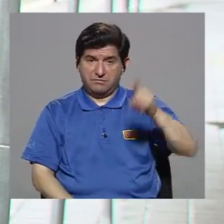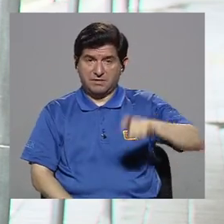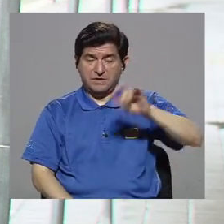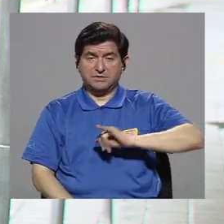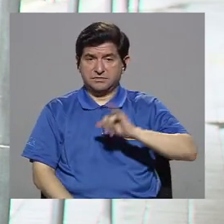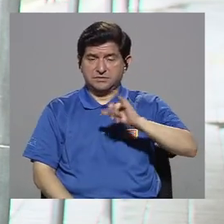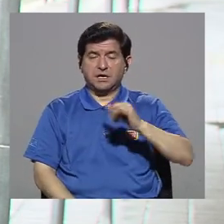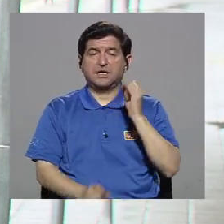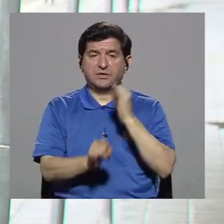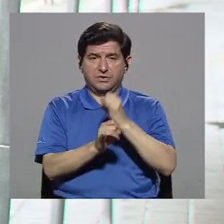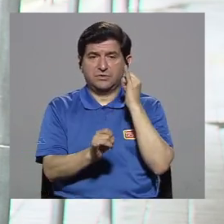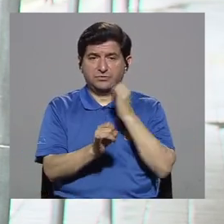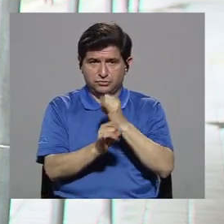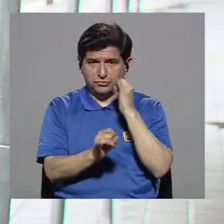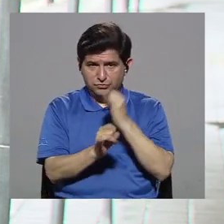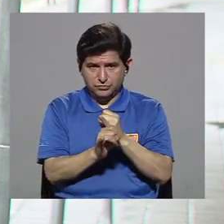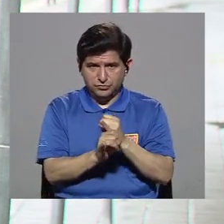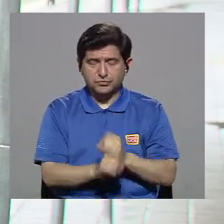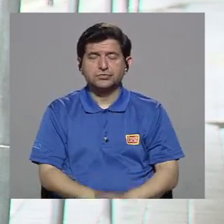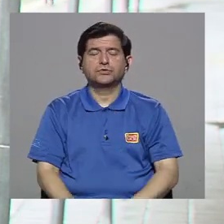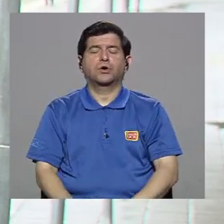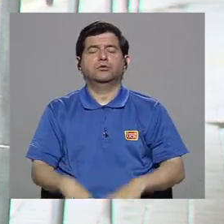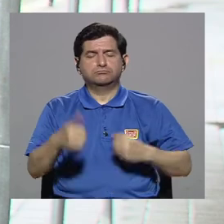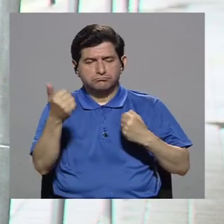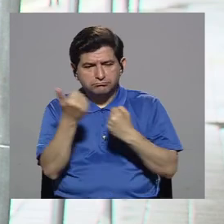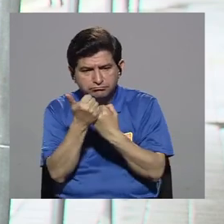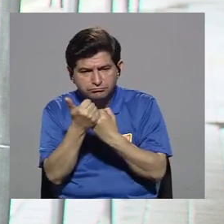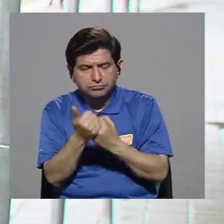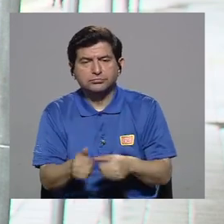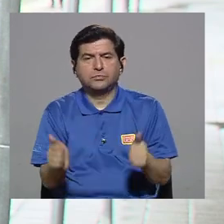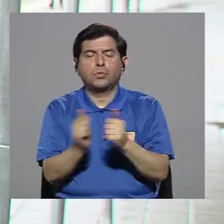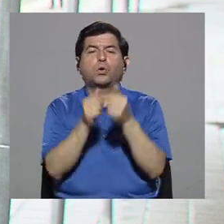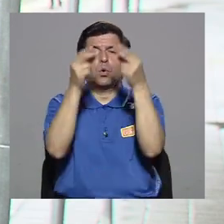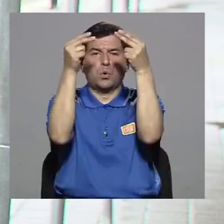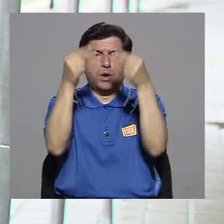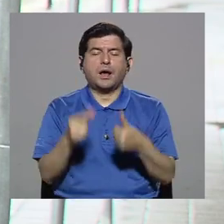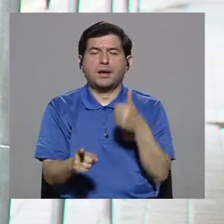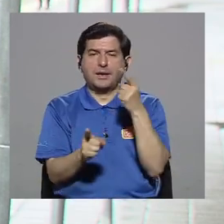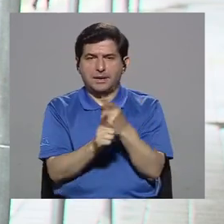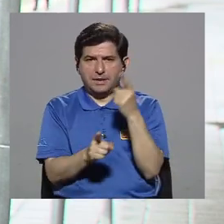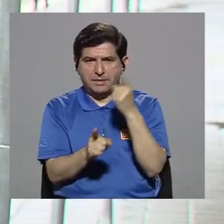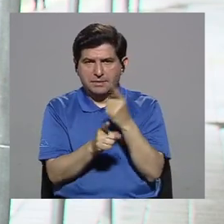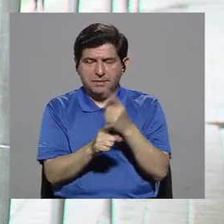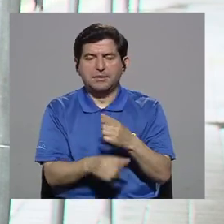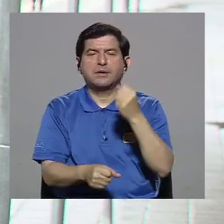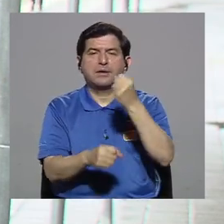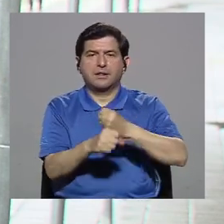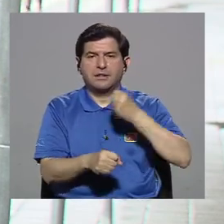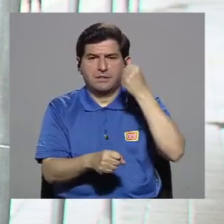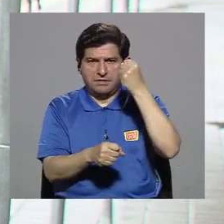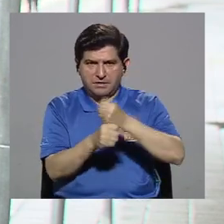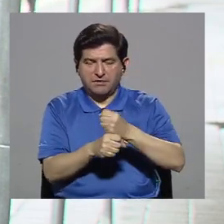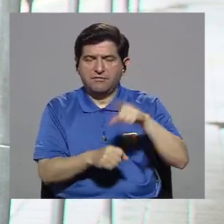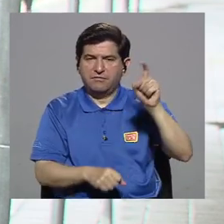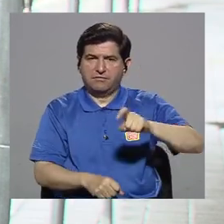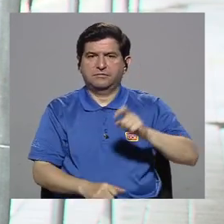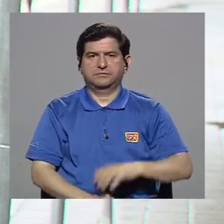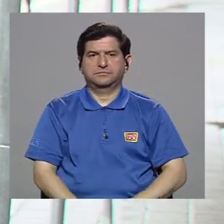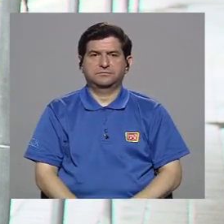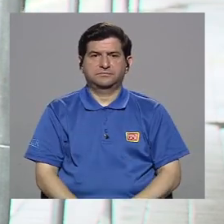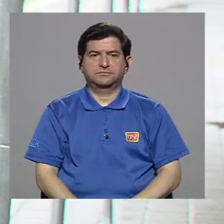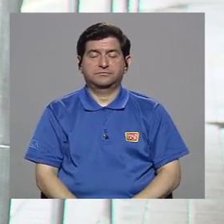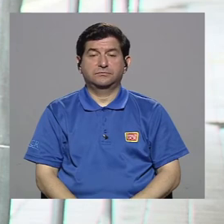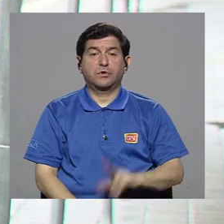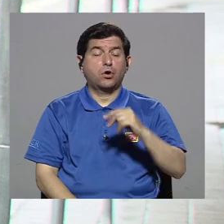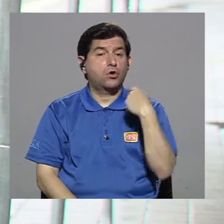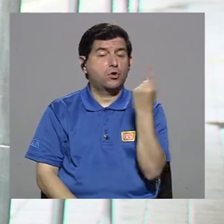que la institucionalidad responda y que responda con el presupuesto adecuado para las obras también que se necesitan. No solo